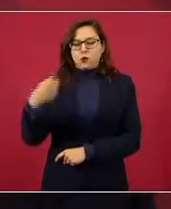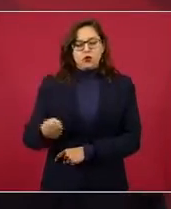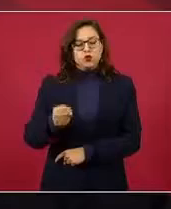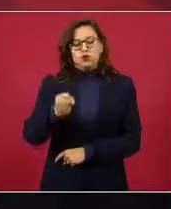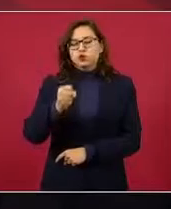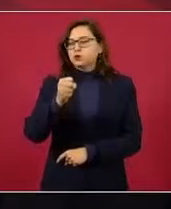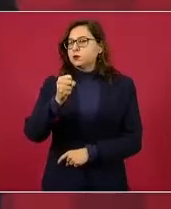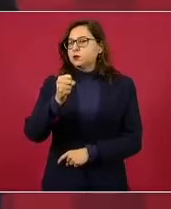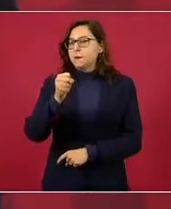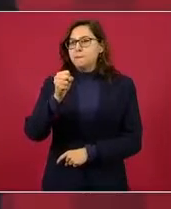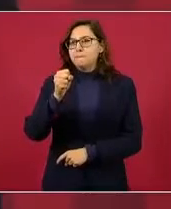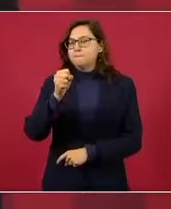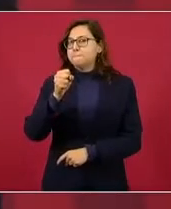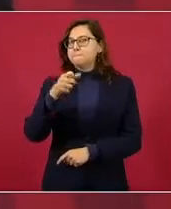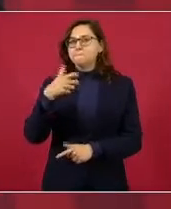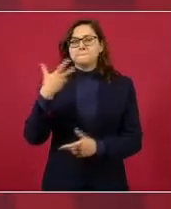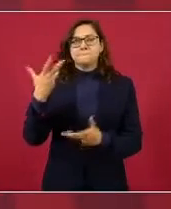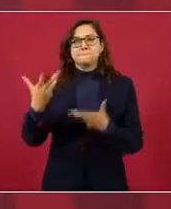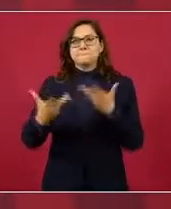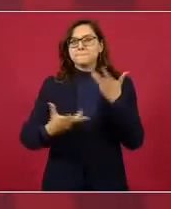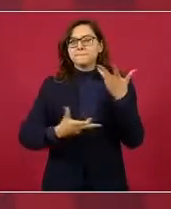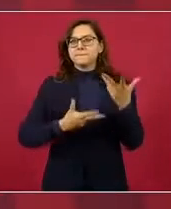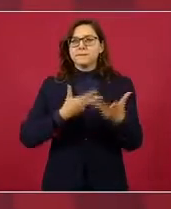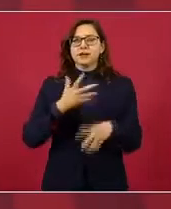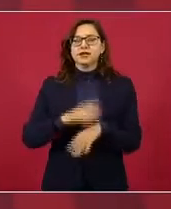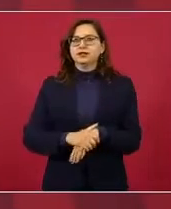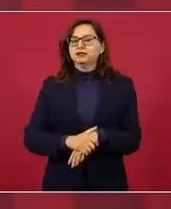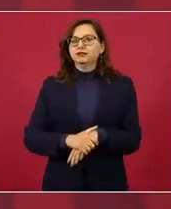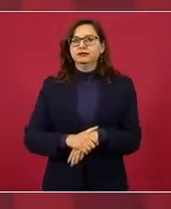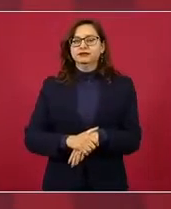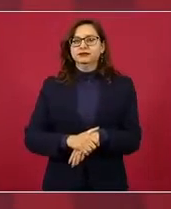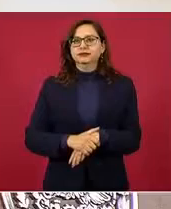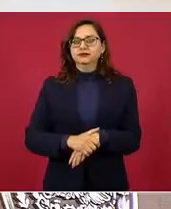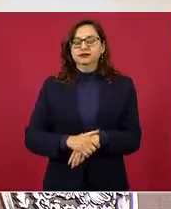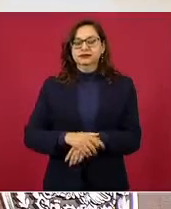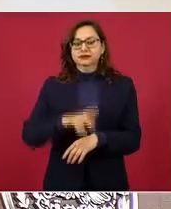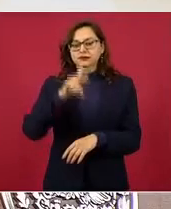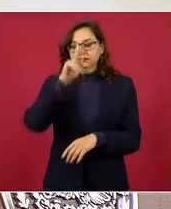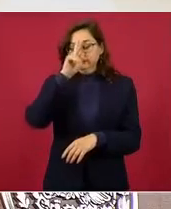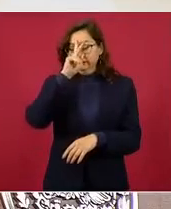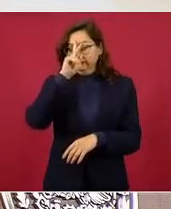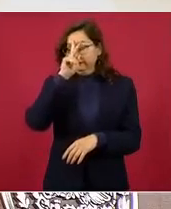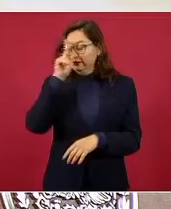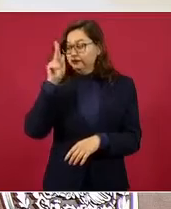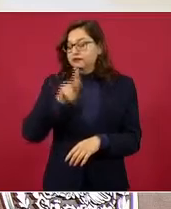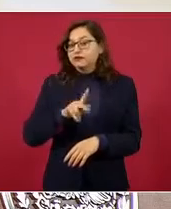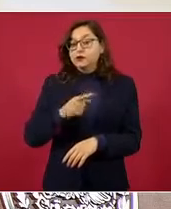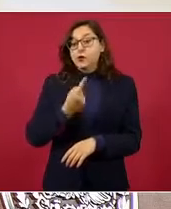amablemente usar un eufemismo